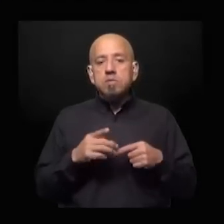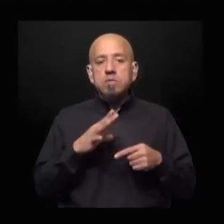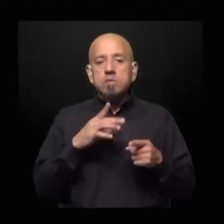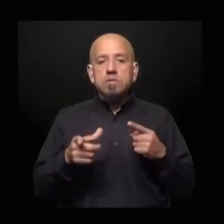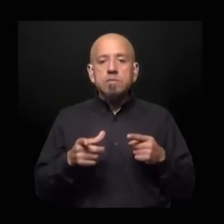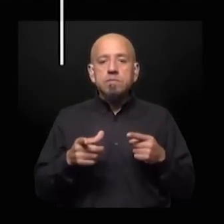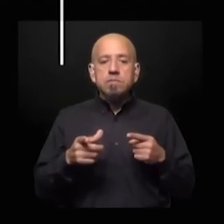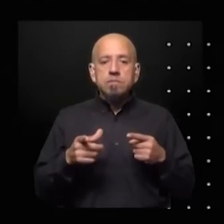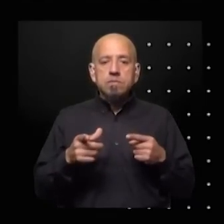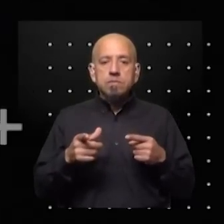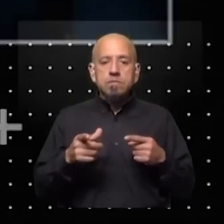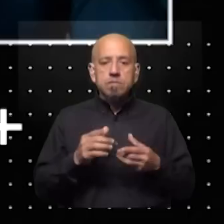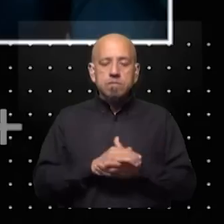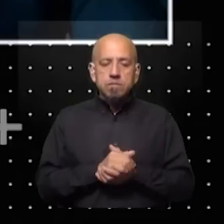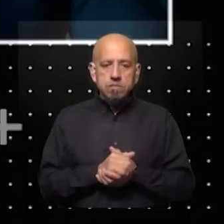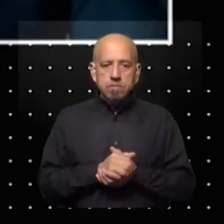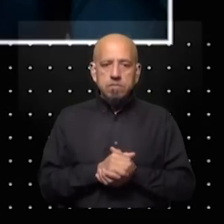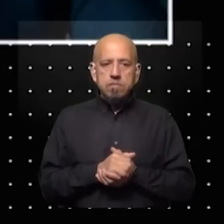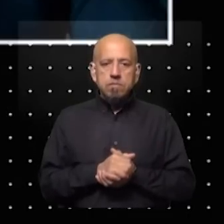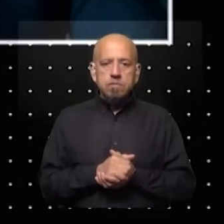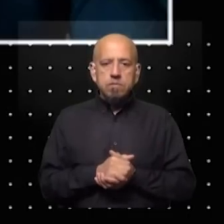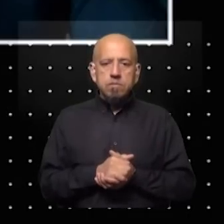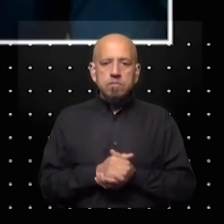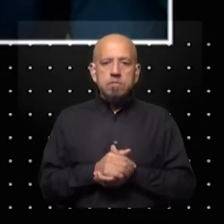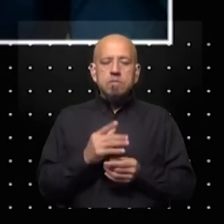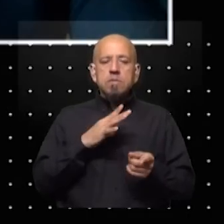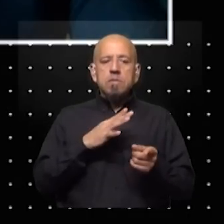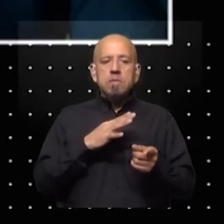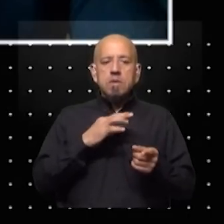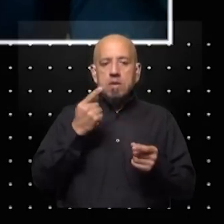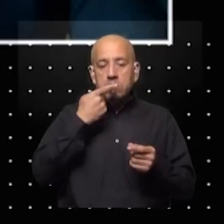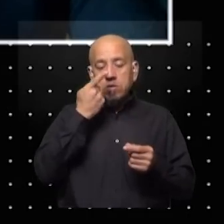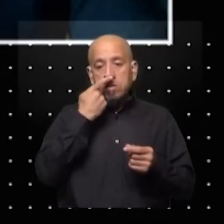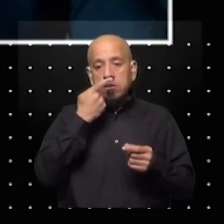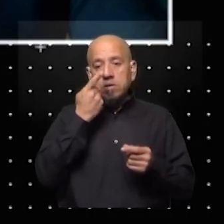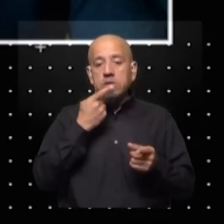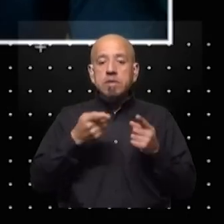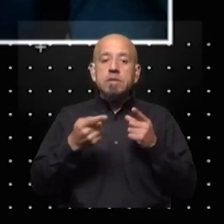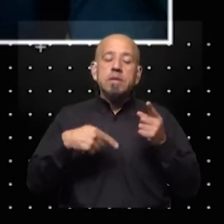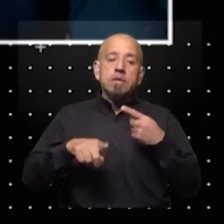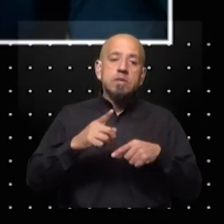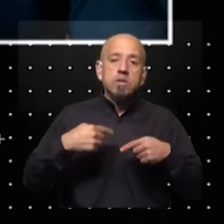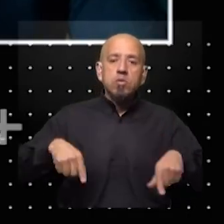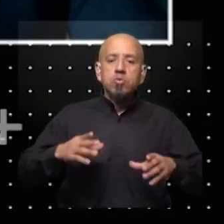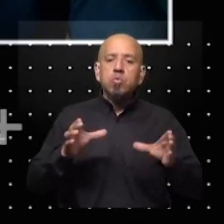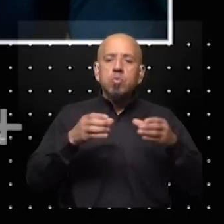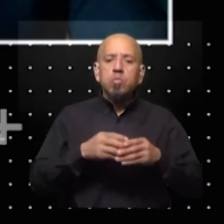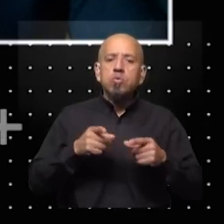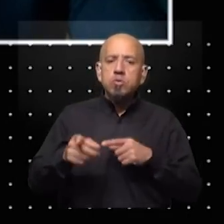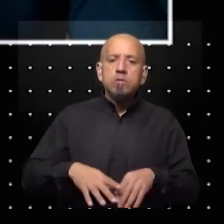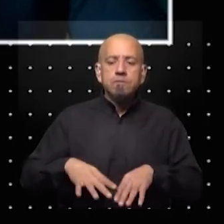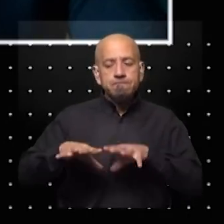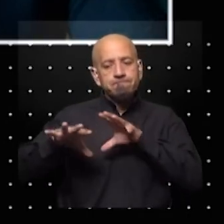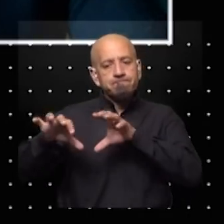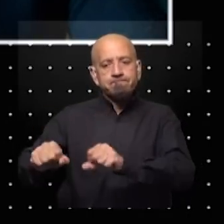pasando con sus pueblos, ¿no? Sí, eso está muy claro, que hay un interés de las grandes potencias, de los grandes bloques, de poner sus pies, sus manos